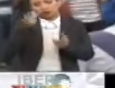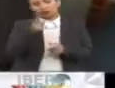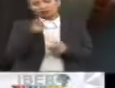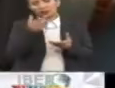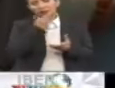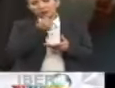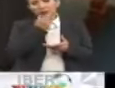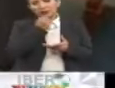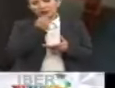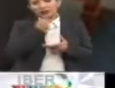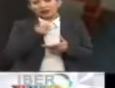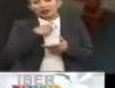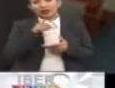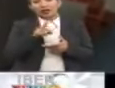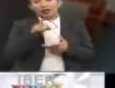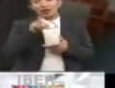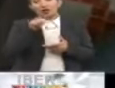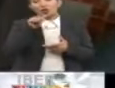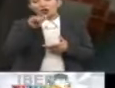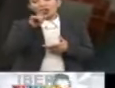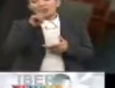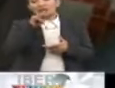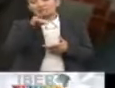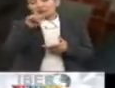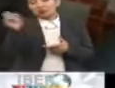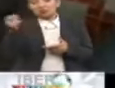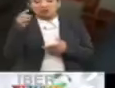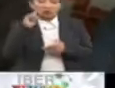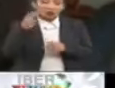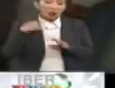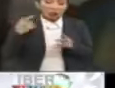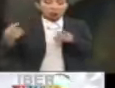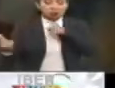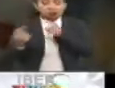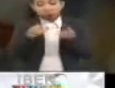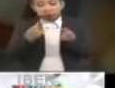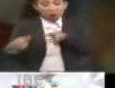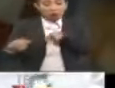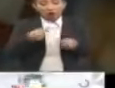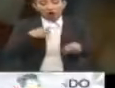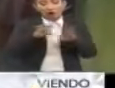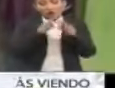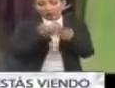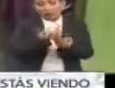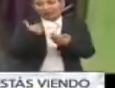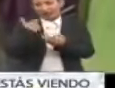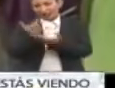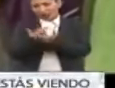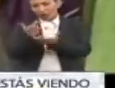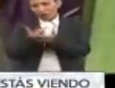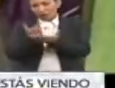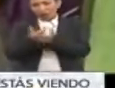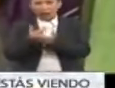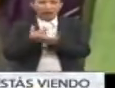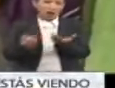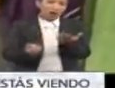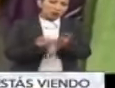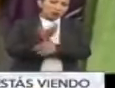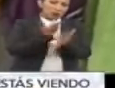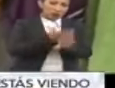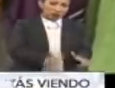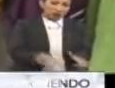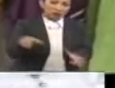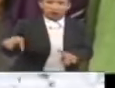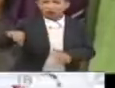de disinacio de la ciudad. Probablemente veamos una batalla de modelos económicos, uno neoliberal y otro que